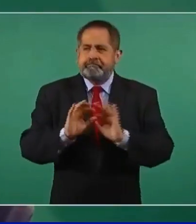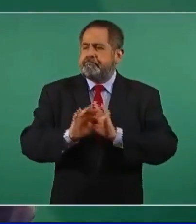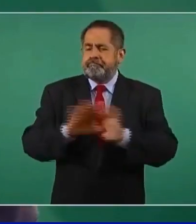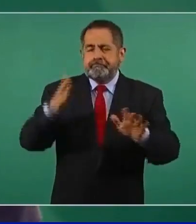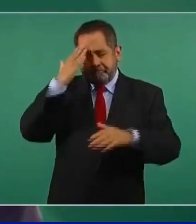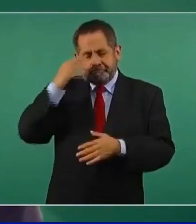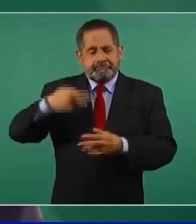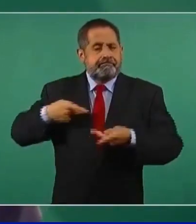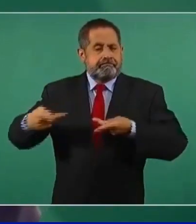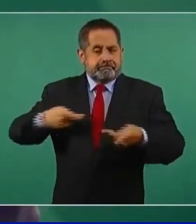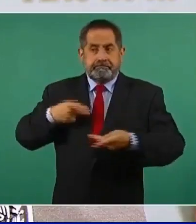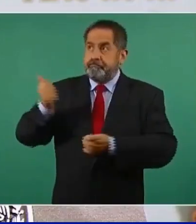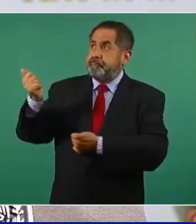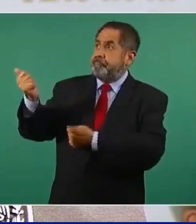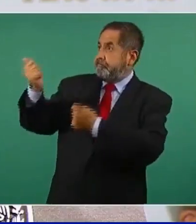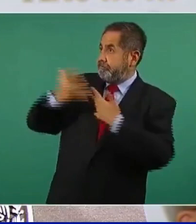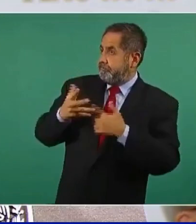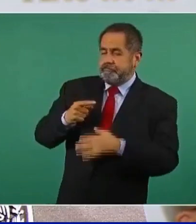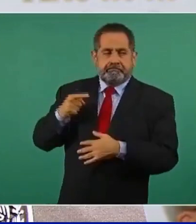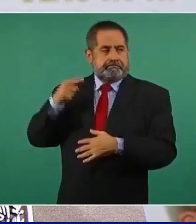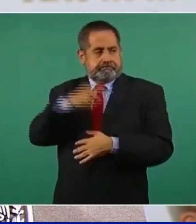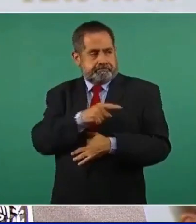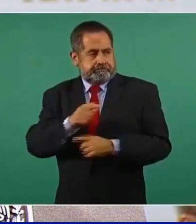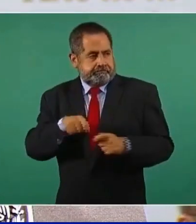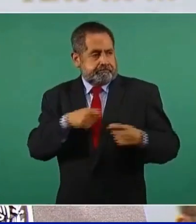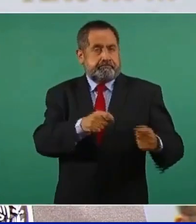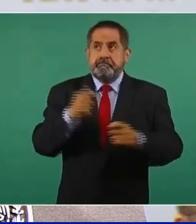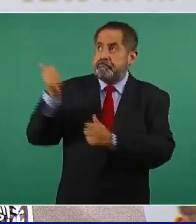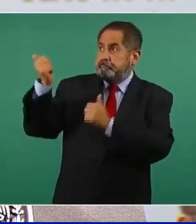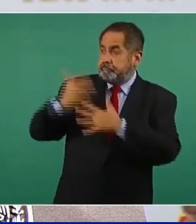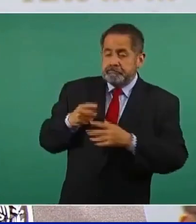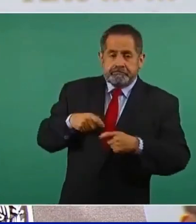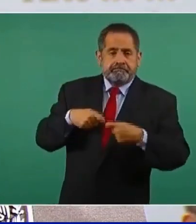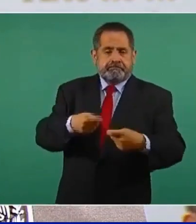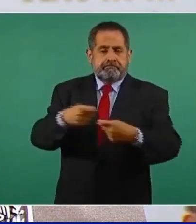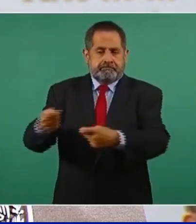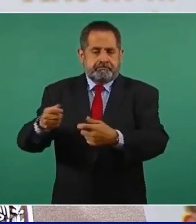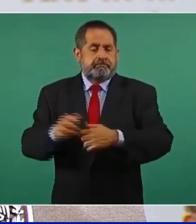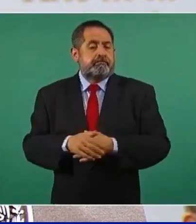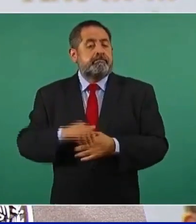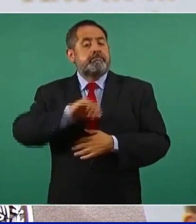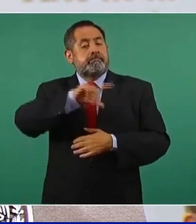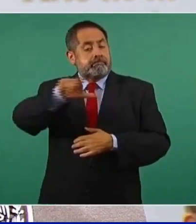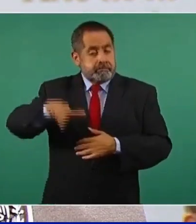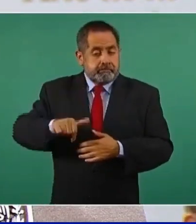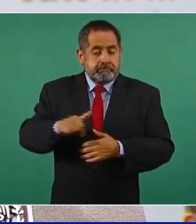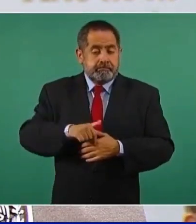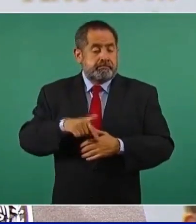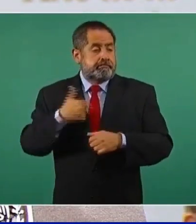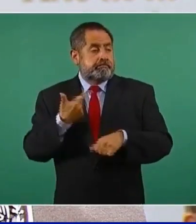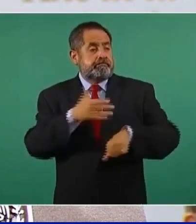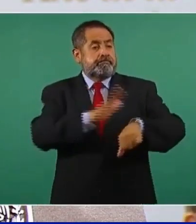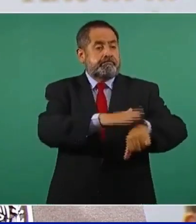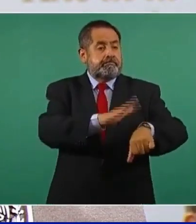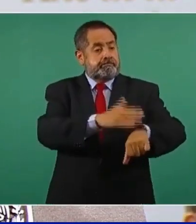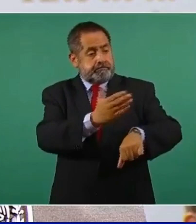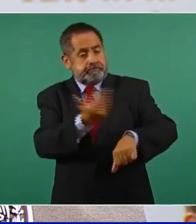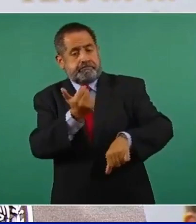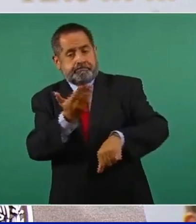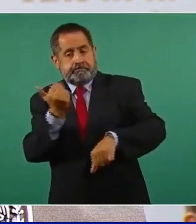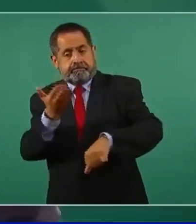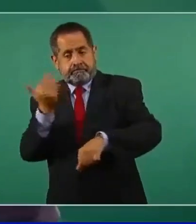planeamos la llegada de las vacunas. El momento específico en que se le llame a cada persona para ser vacunada